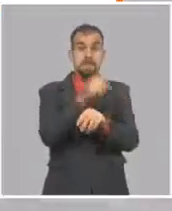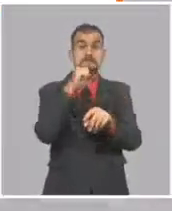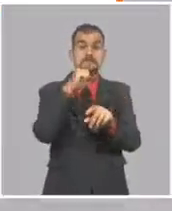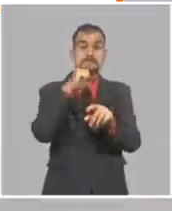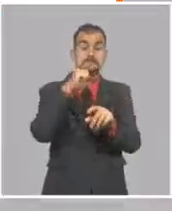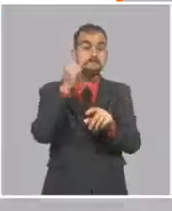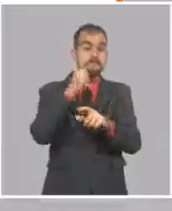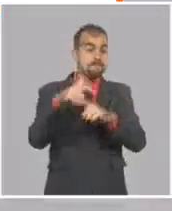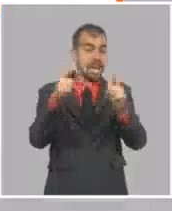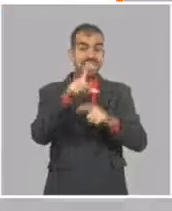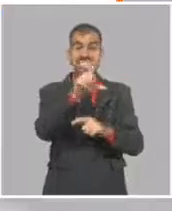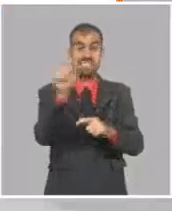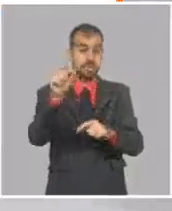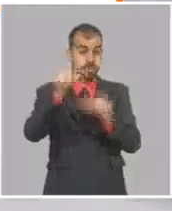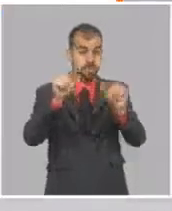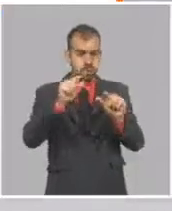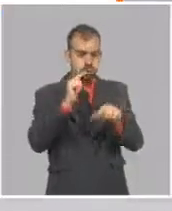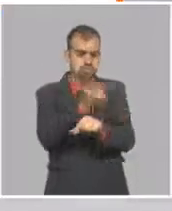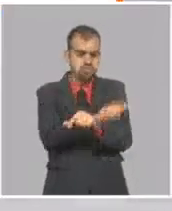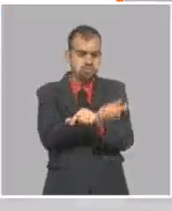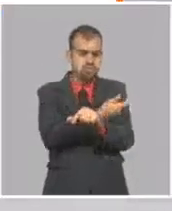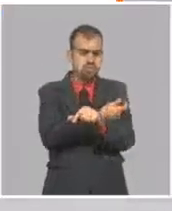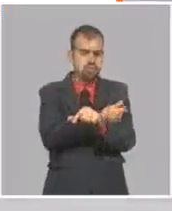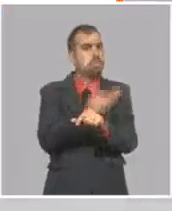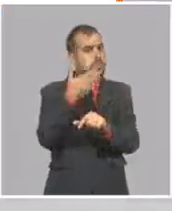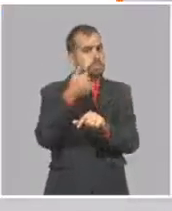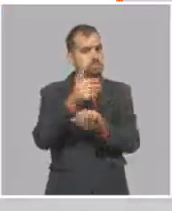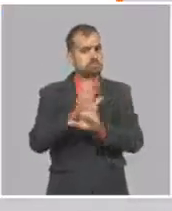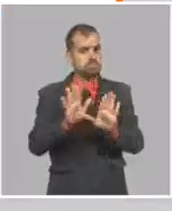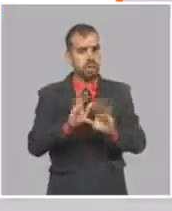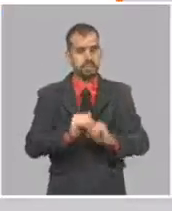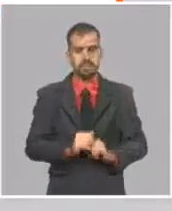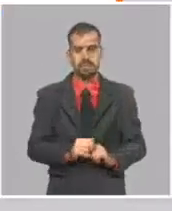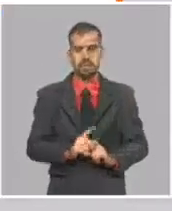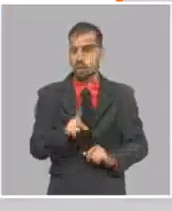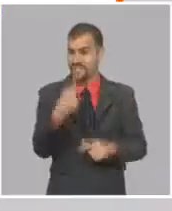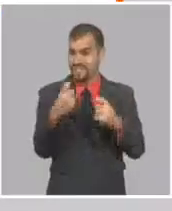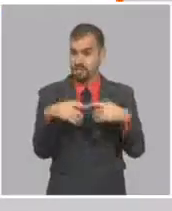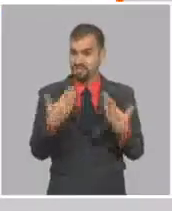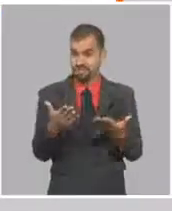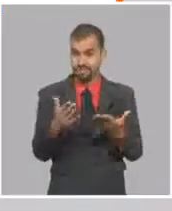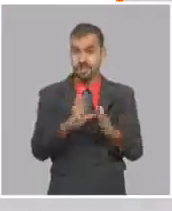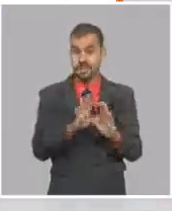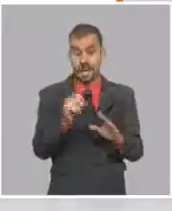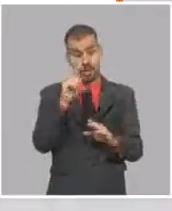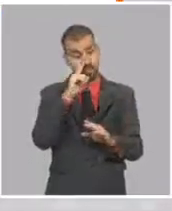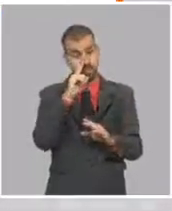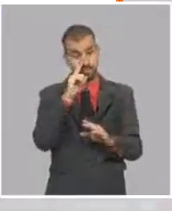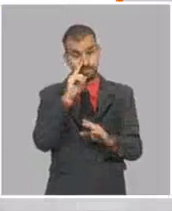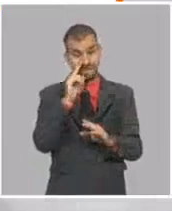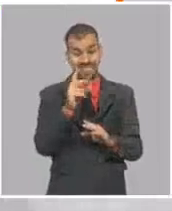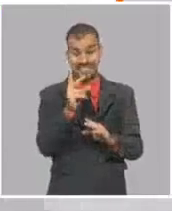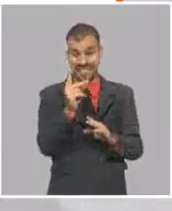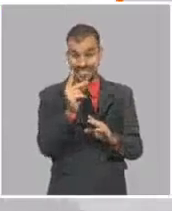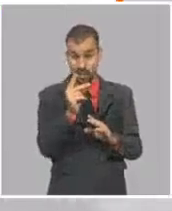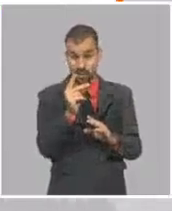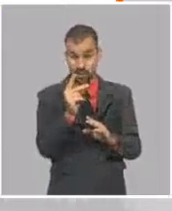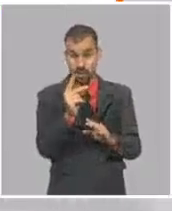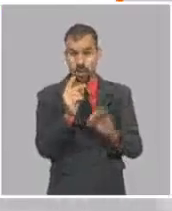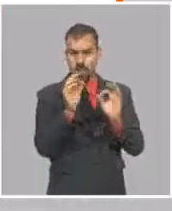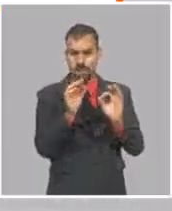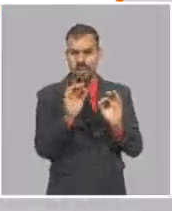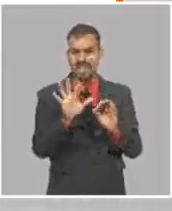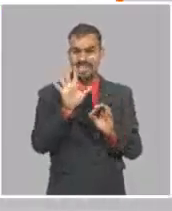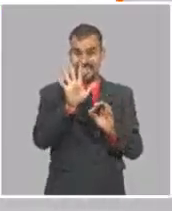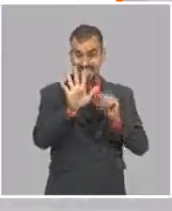necesitamos avanzar es que necesitamos concluir los resultados de la segunda dosis de las cinco